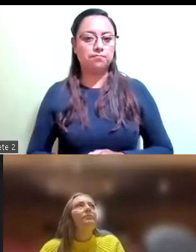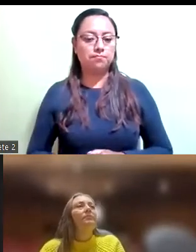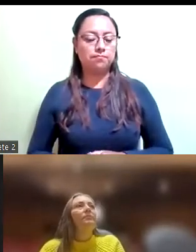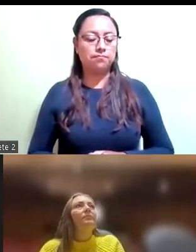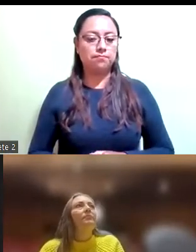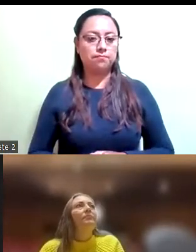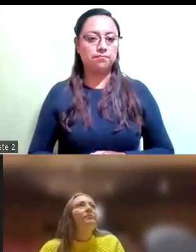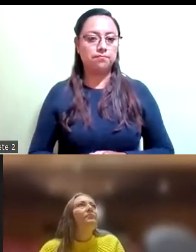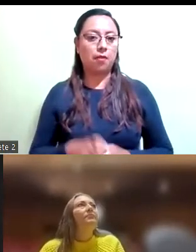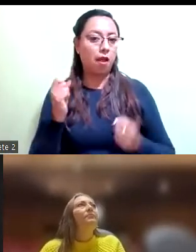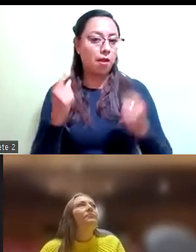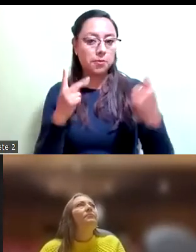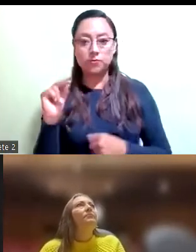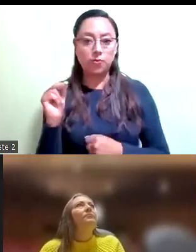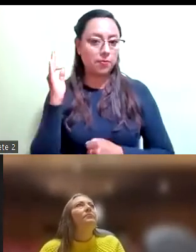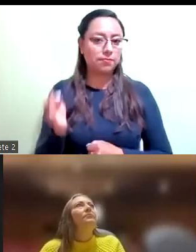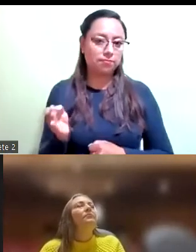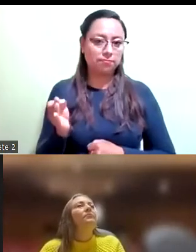Quienes estén por la negativa.